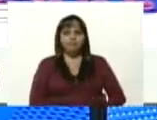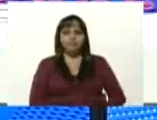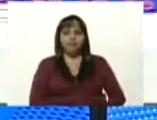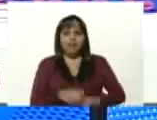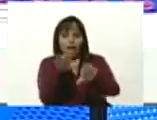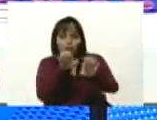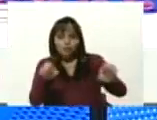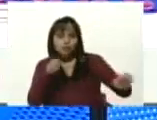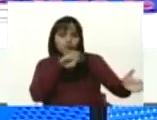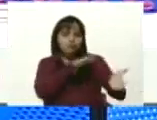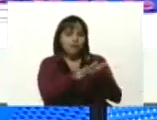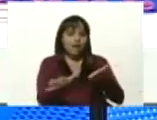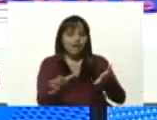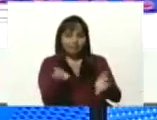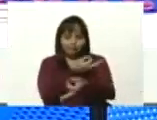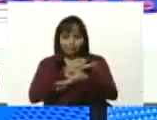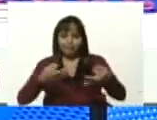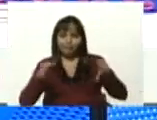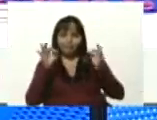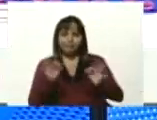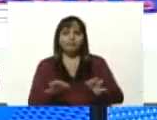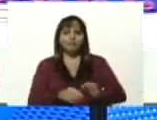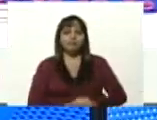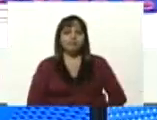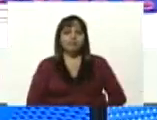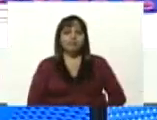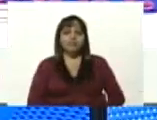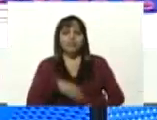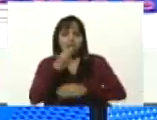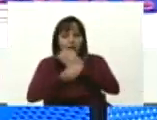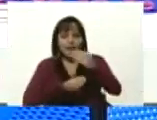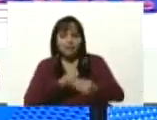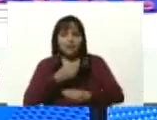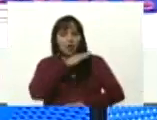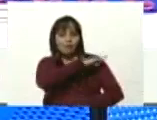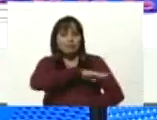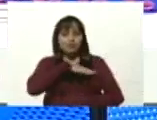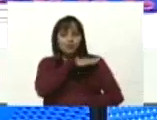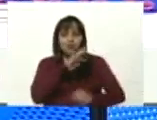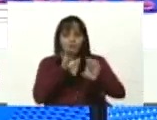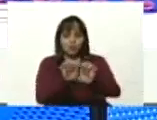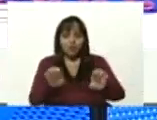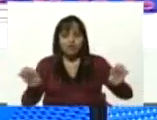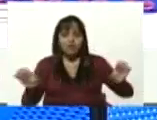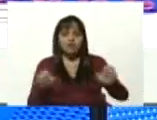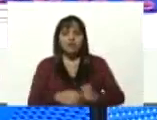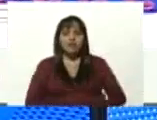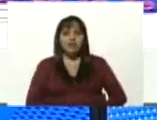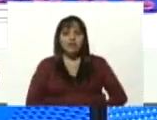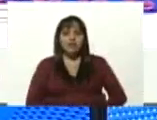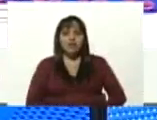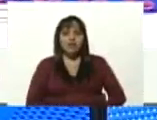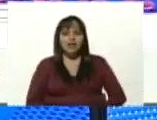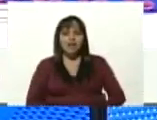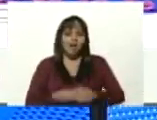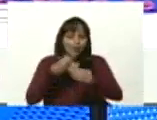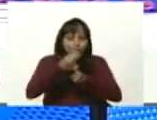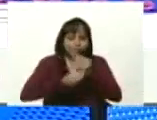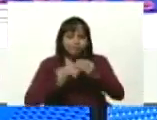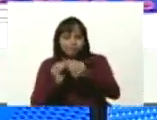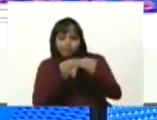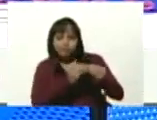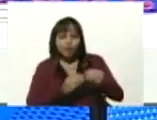educación gratuita y de calidad ha sido, con las misiones educativas, la arquitectura para la